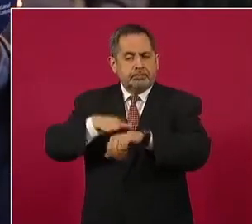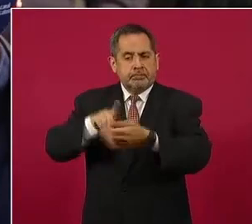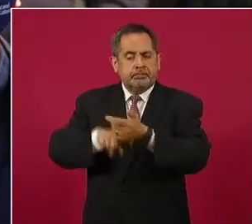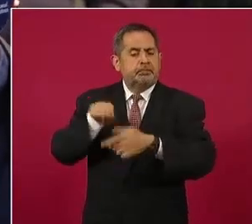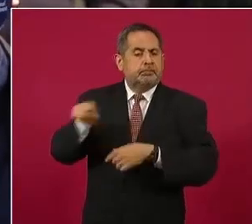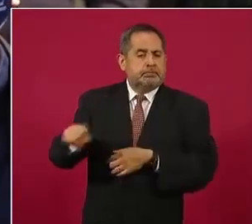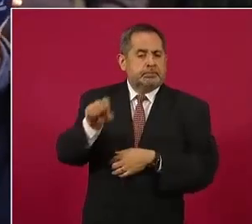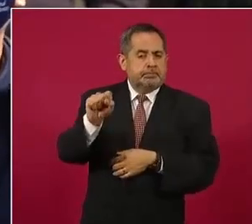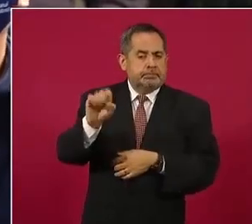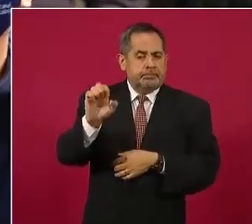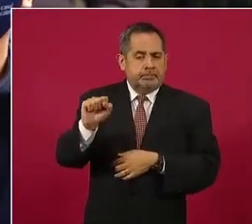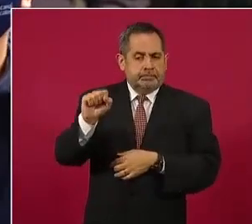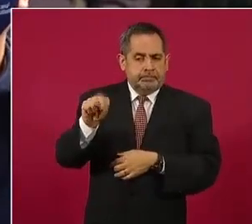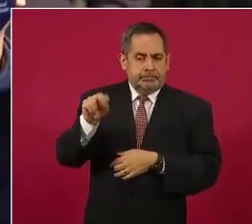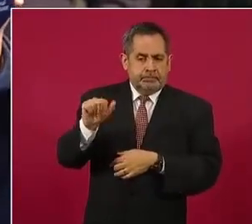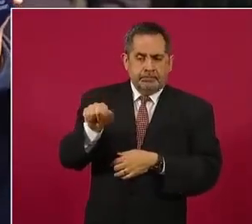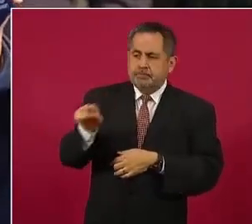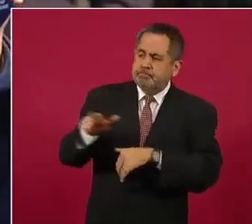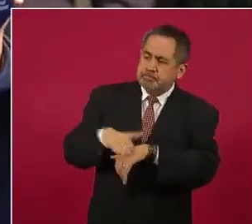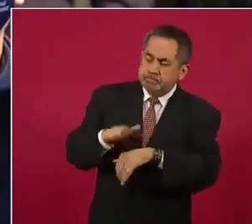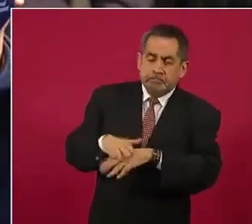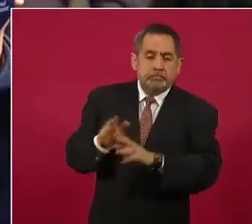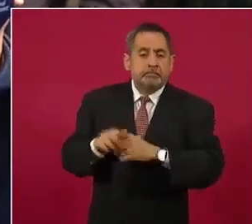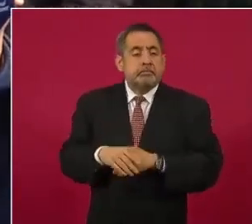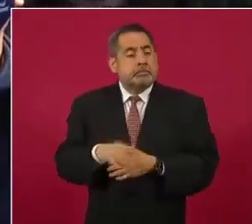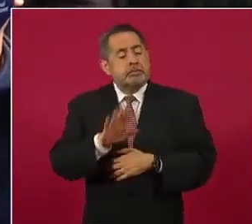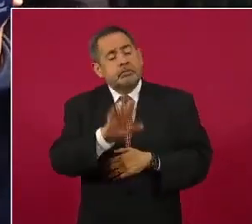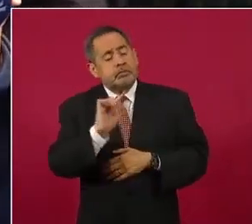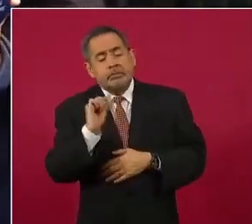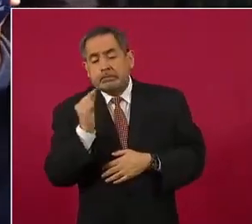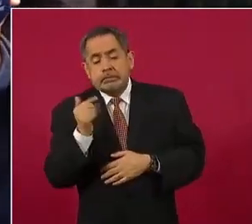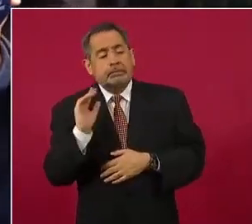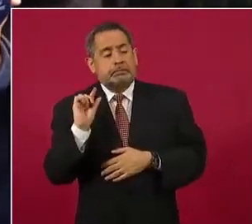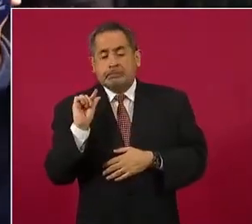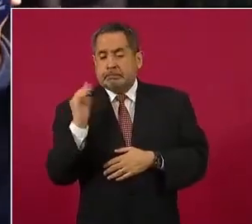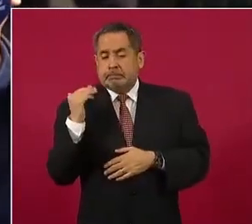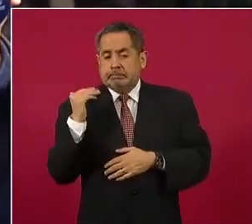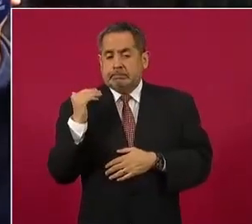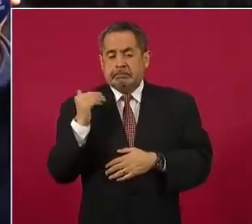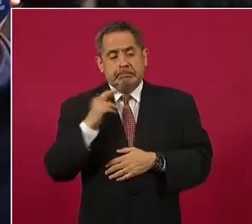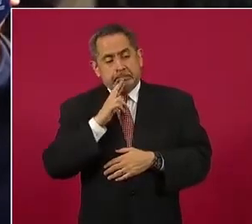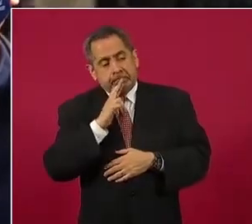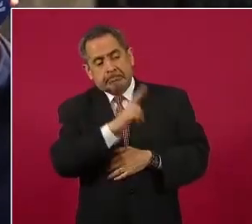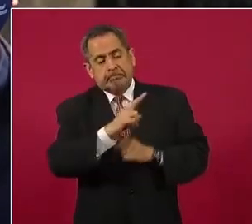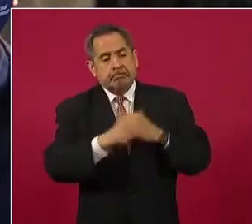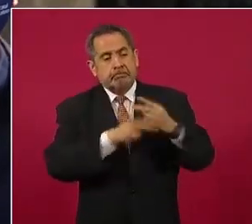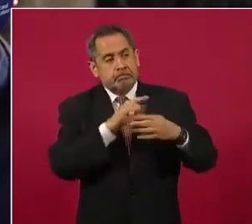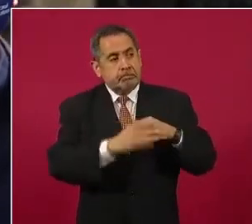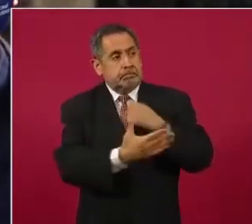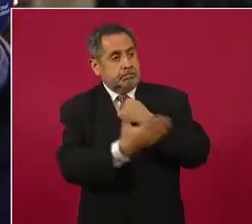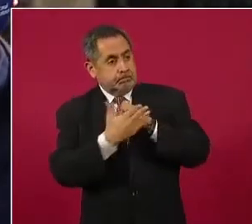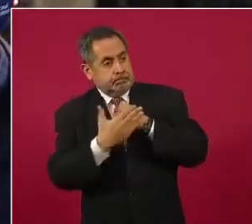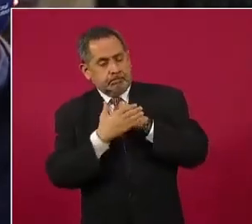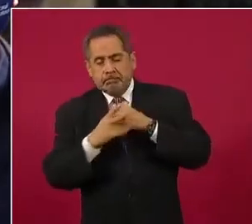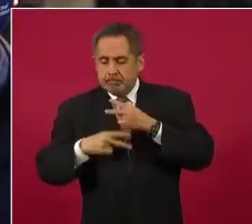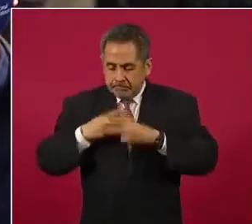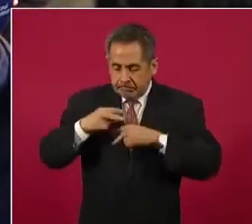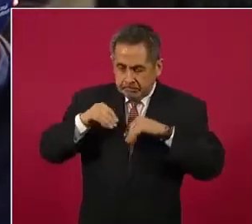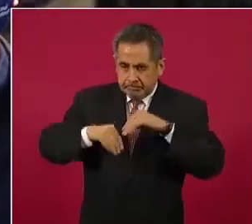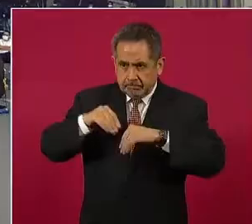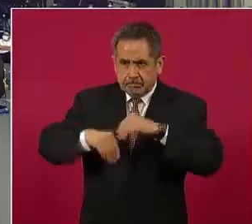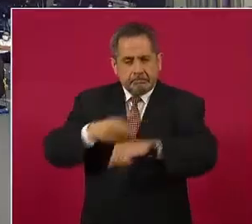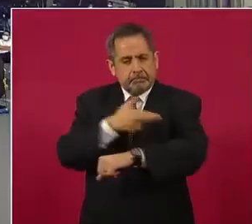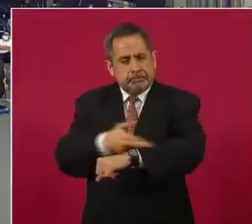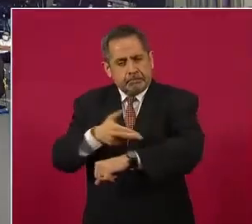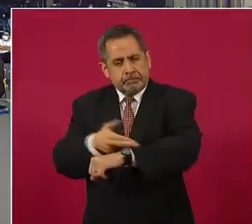Sistema Nacional Anticorrupción y nos dijo que apenas estaban respondiendo a las observaciones y recomendaciones